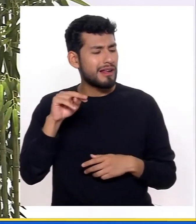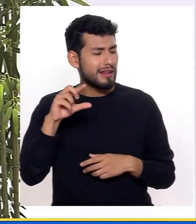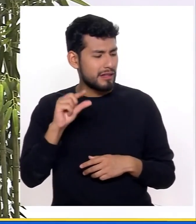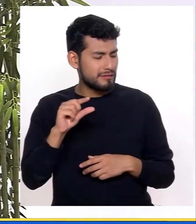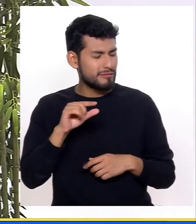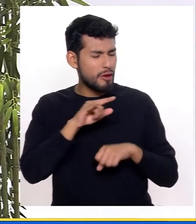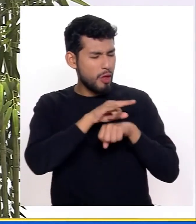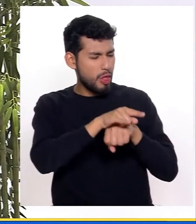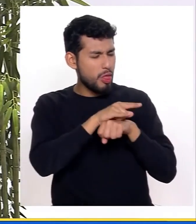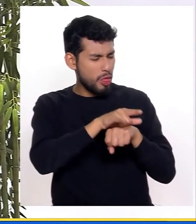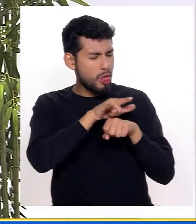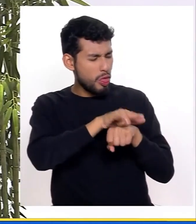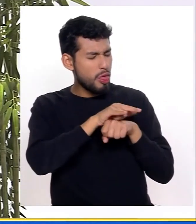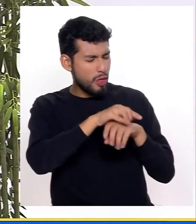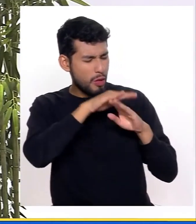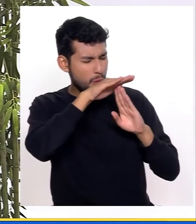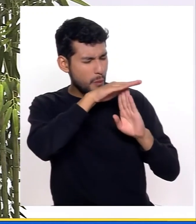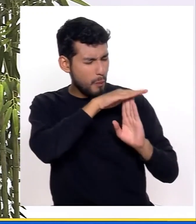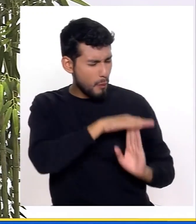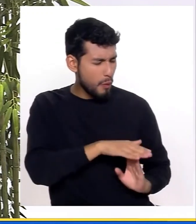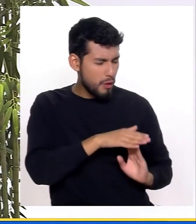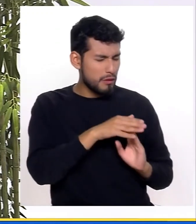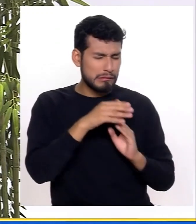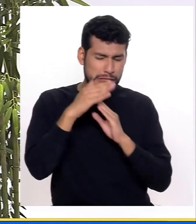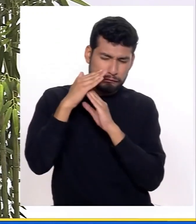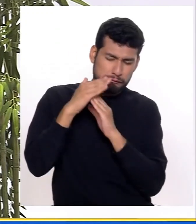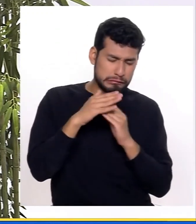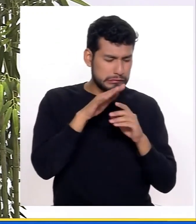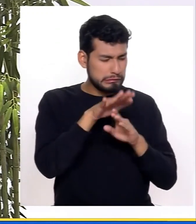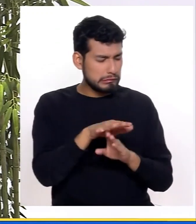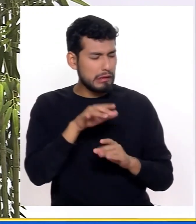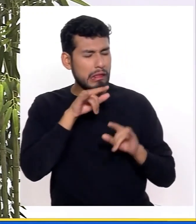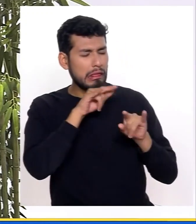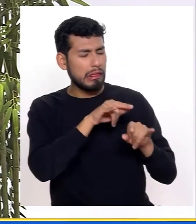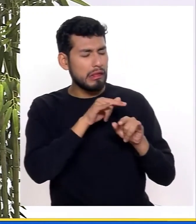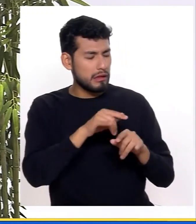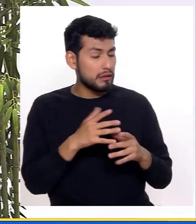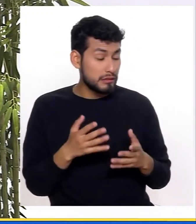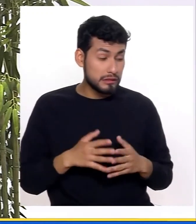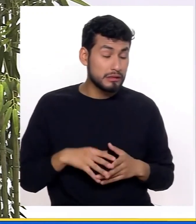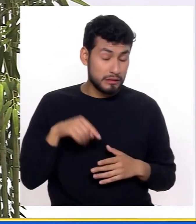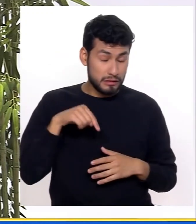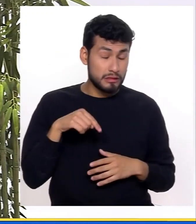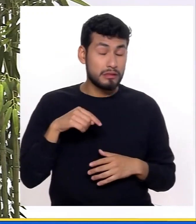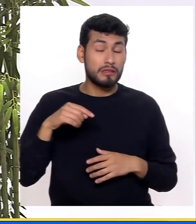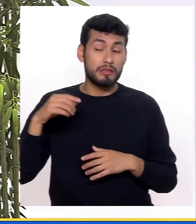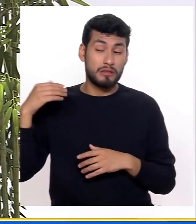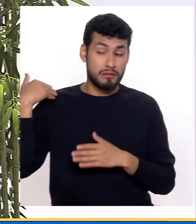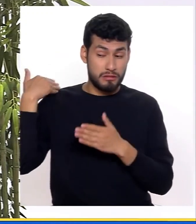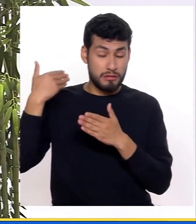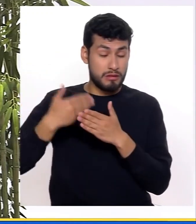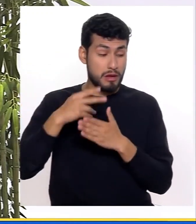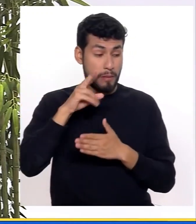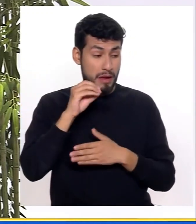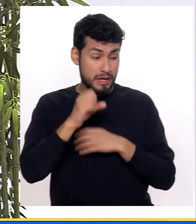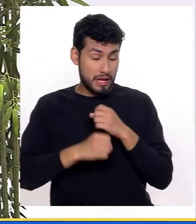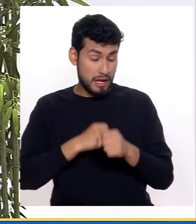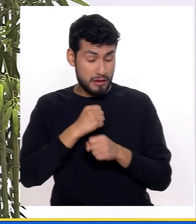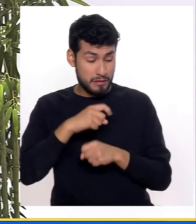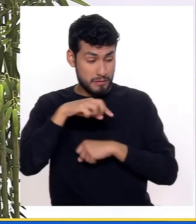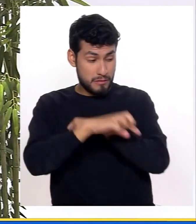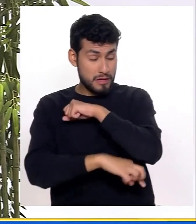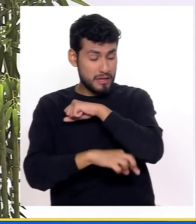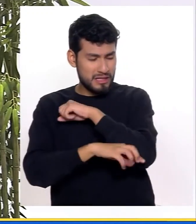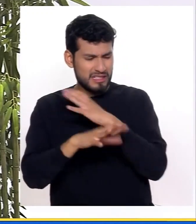digamos, en los colegios. En los estudios más importantes que se han hecho en los últimos 20 años en el país, más o menos 30%